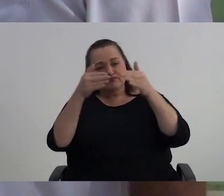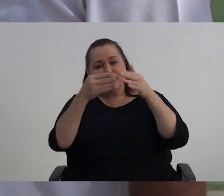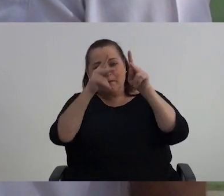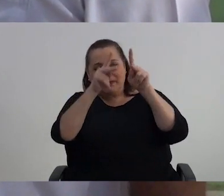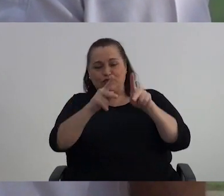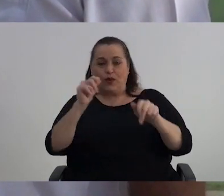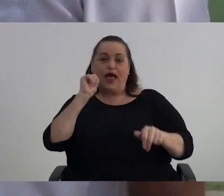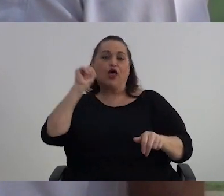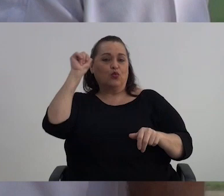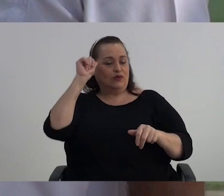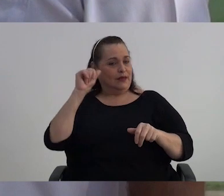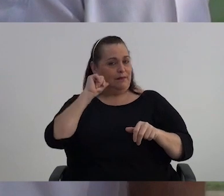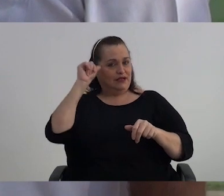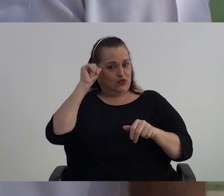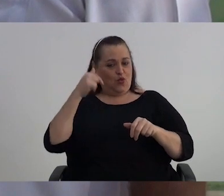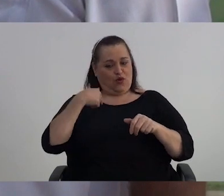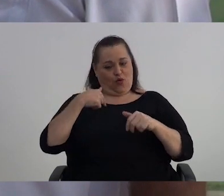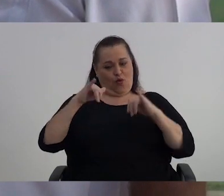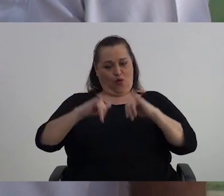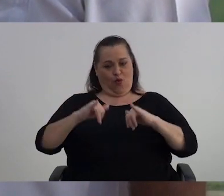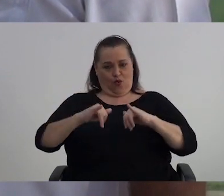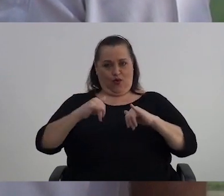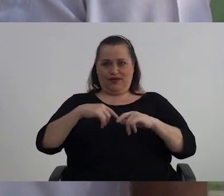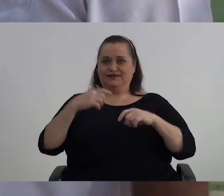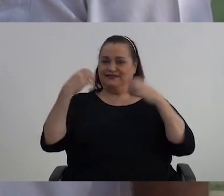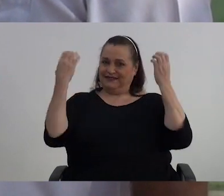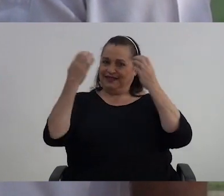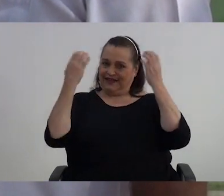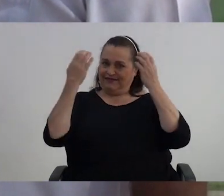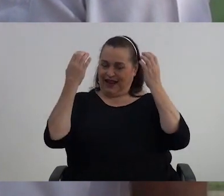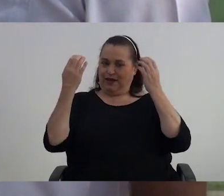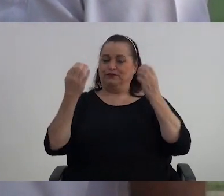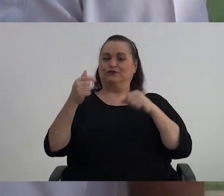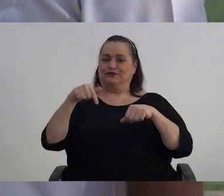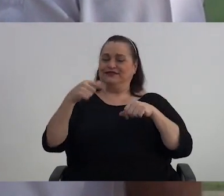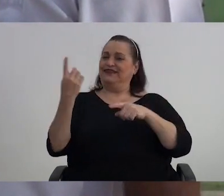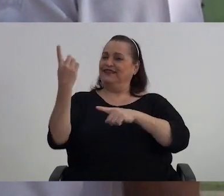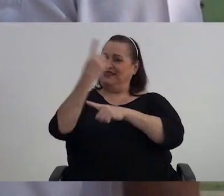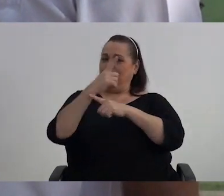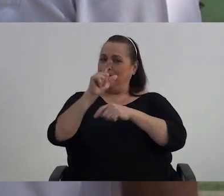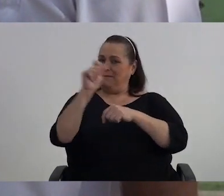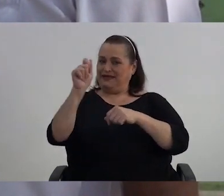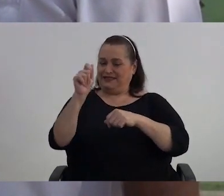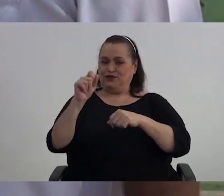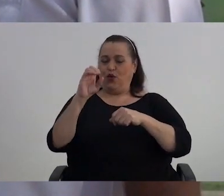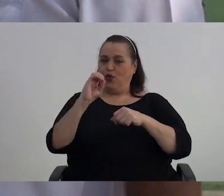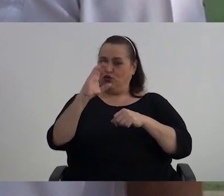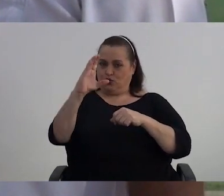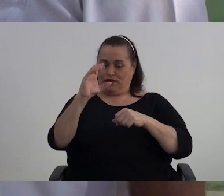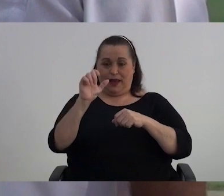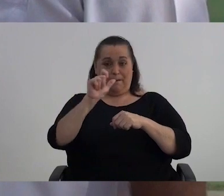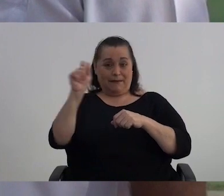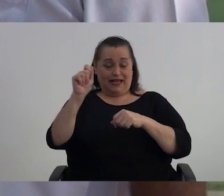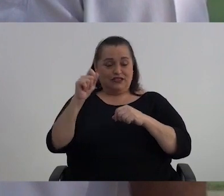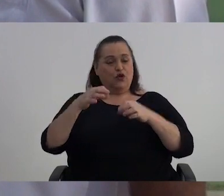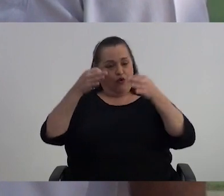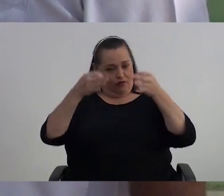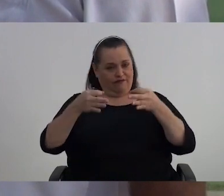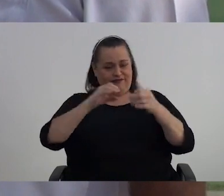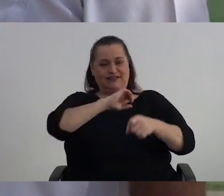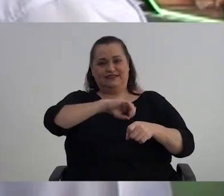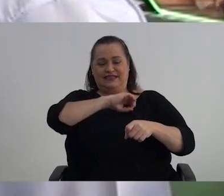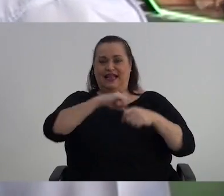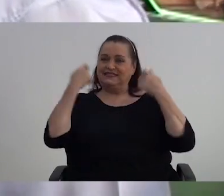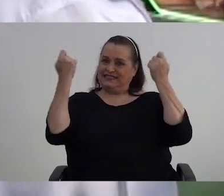es la que nos tiene hoy aquí en la celebración de este mes de octubre, que es el mes oficial para la celebración del